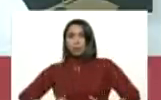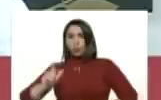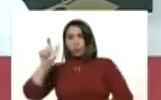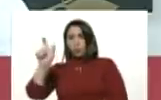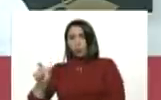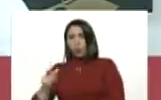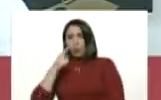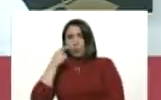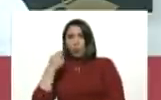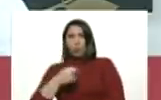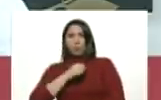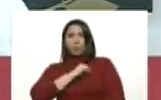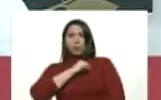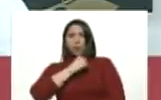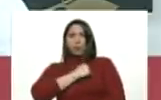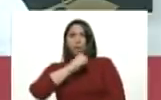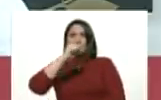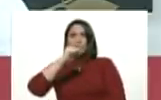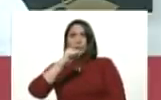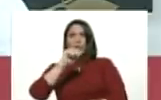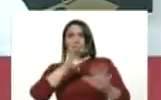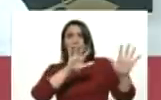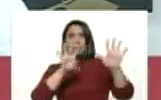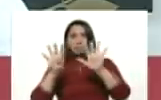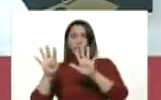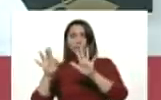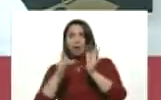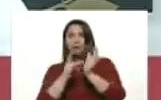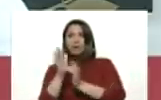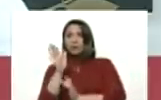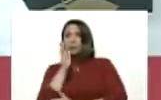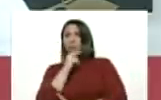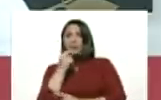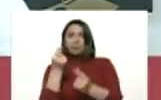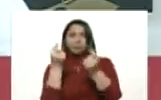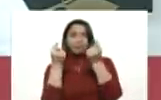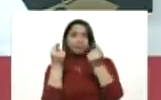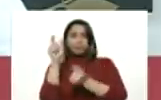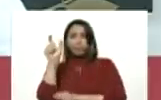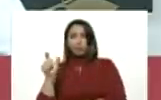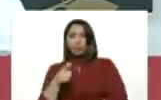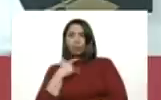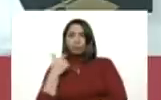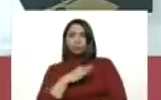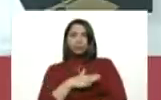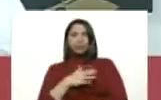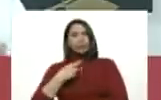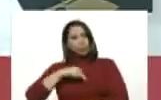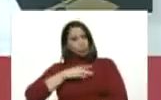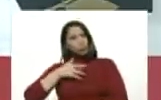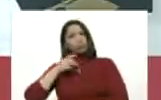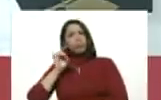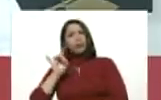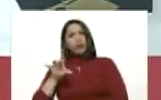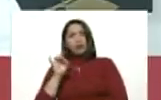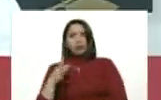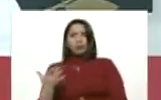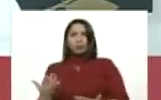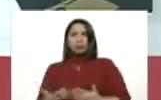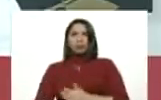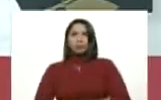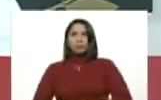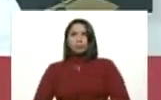Compatriota. Desde el 19 de abril no teníamos un fallecimiento. Nos duele mucho. Imagínate.